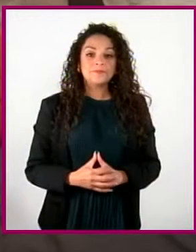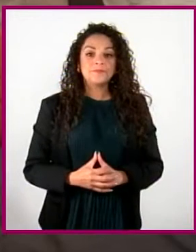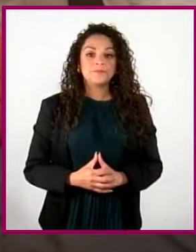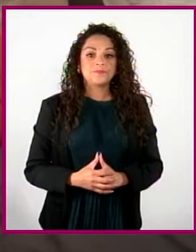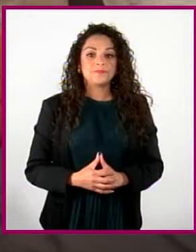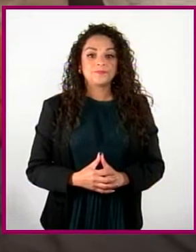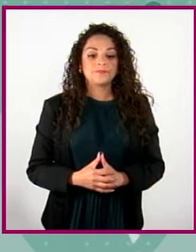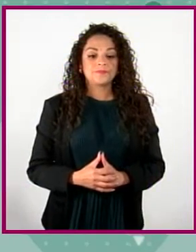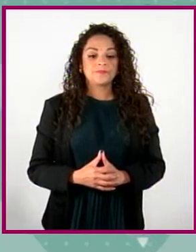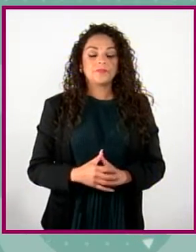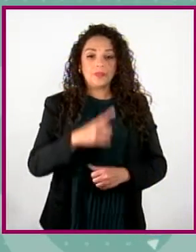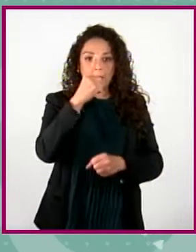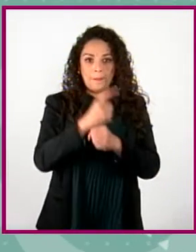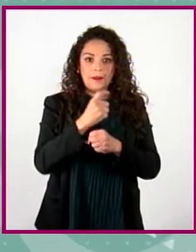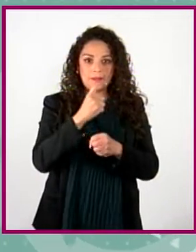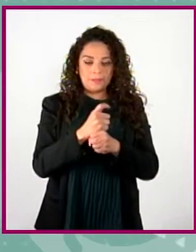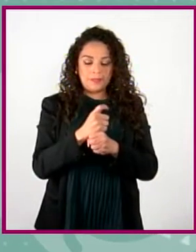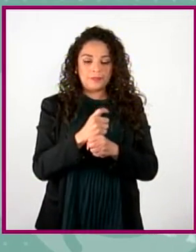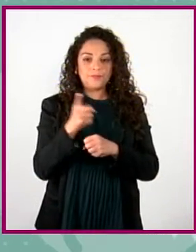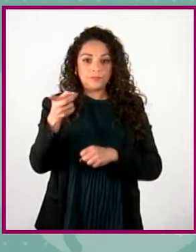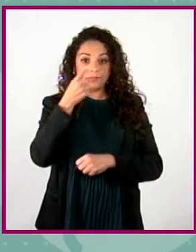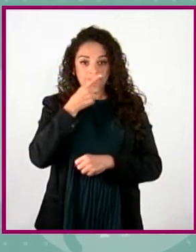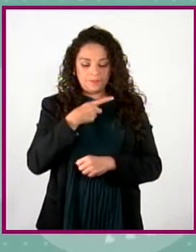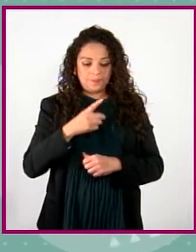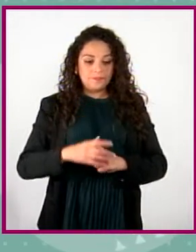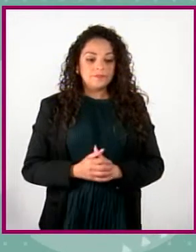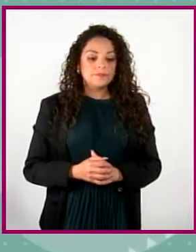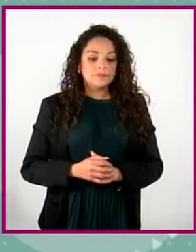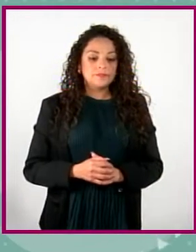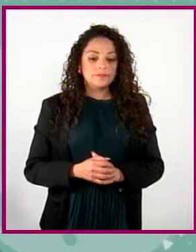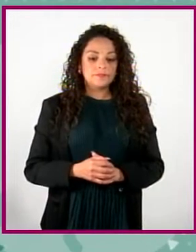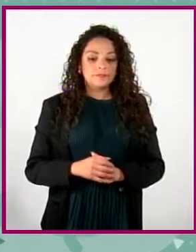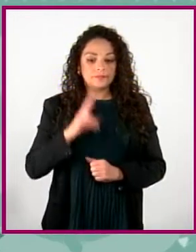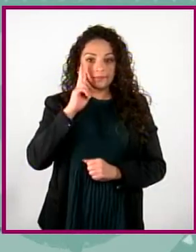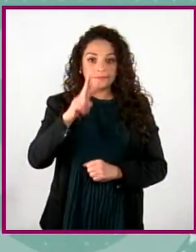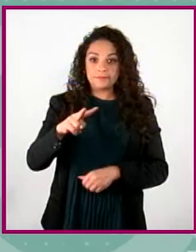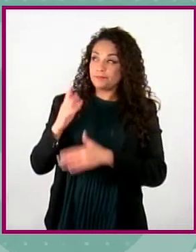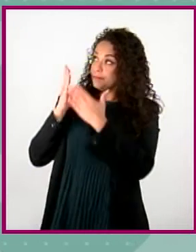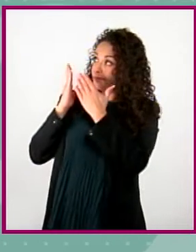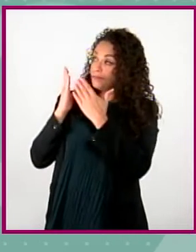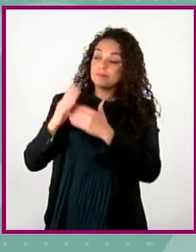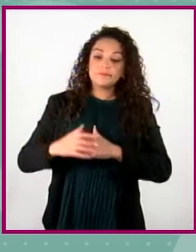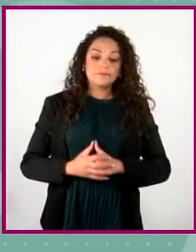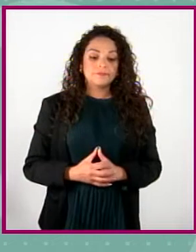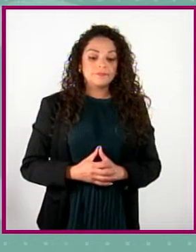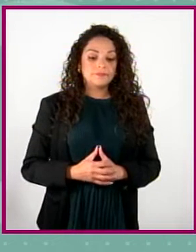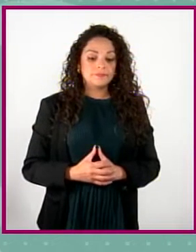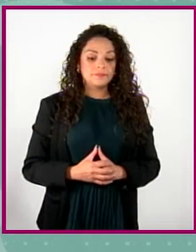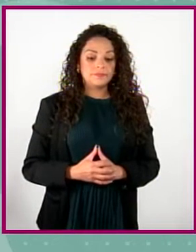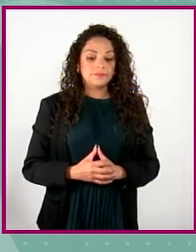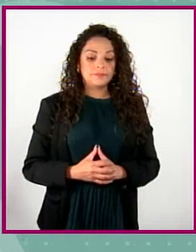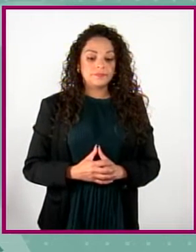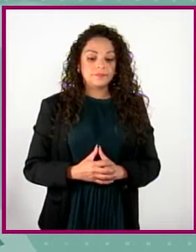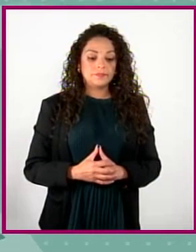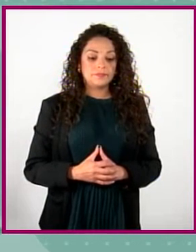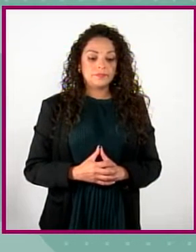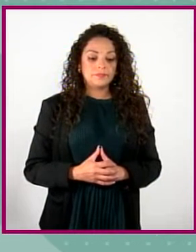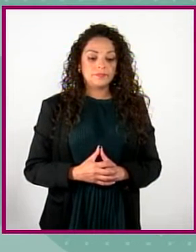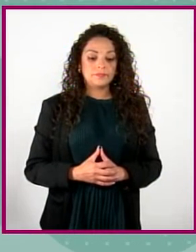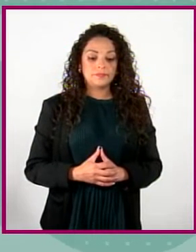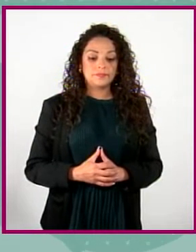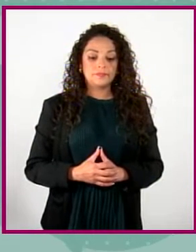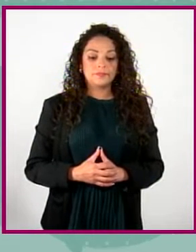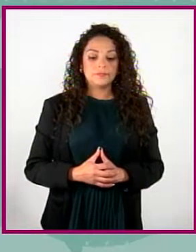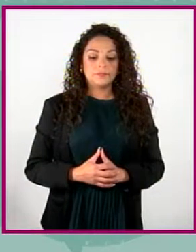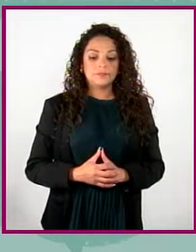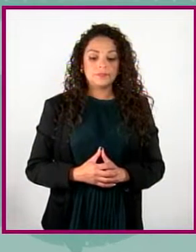Primera afirmación. ¿Es habitual tener conversaciones con amigos o familiares en las que puedo escuchar cómo los hombres hablan sobre